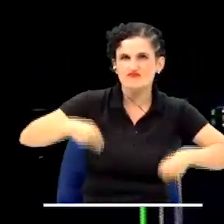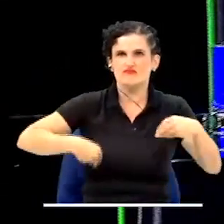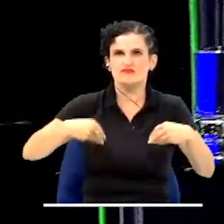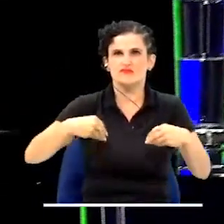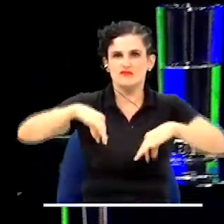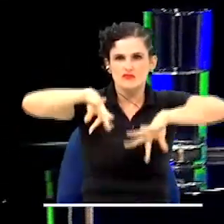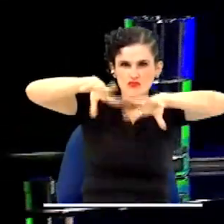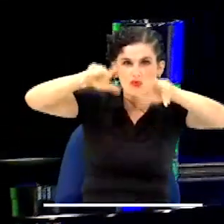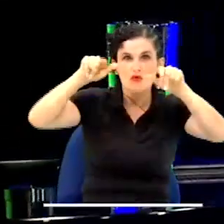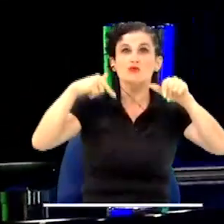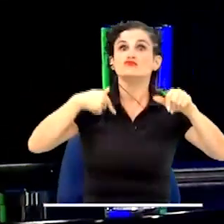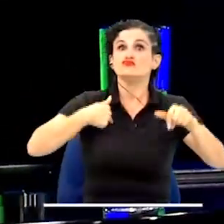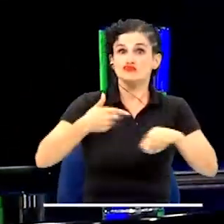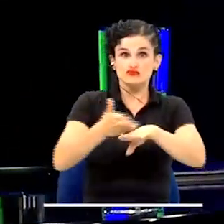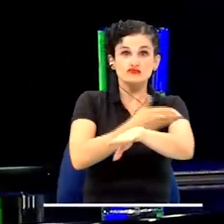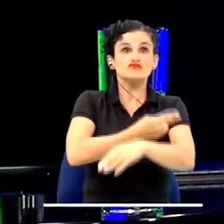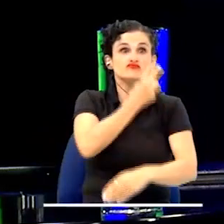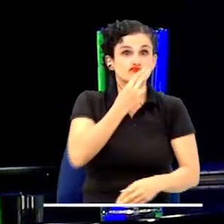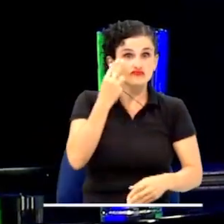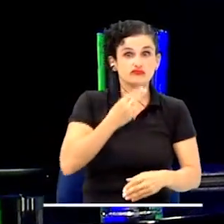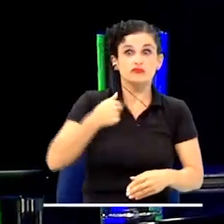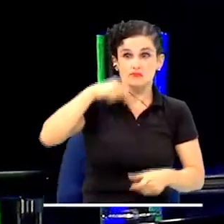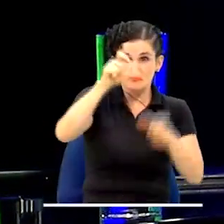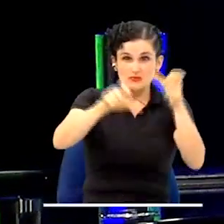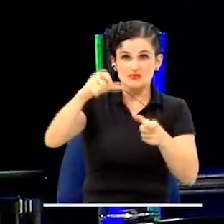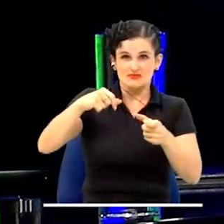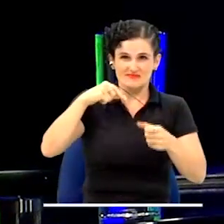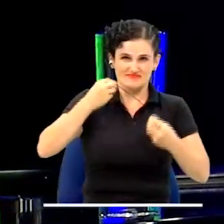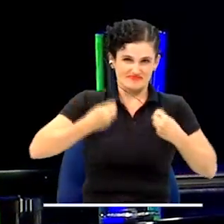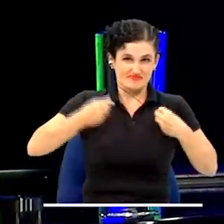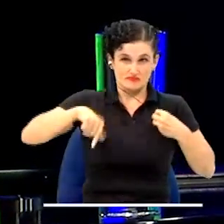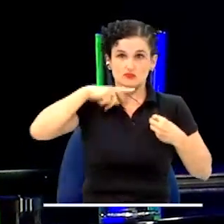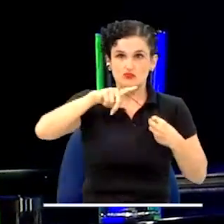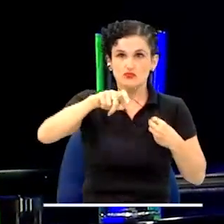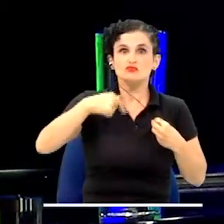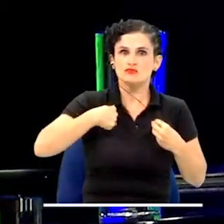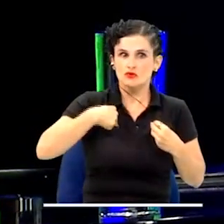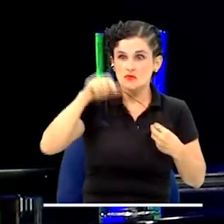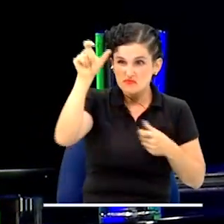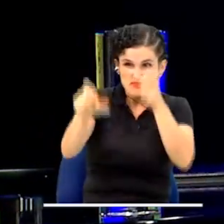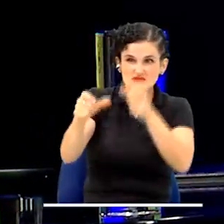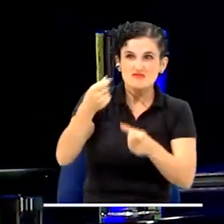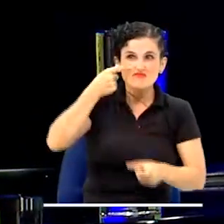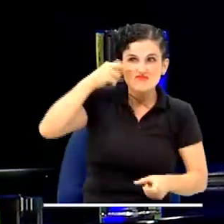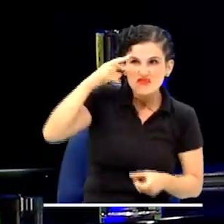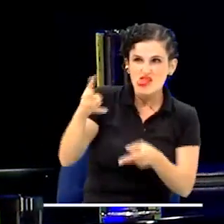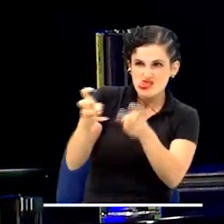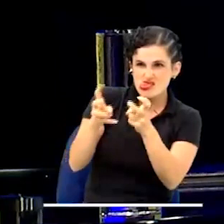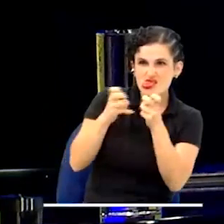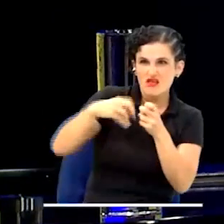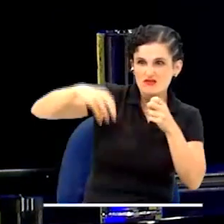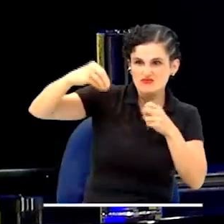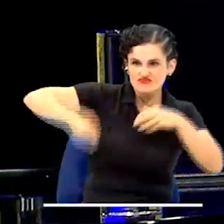de que efectivamente íbamos a jubilar a los corruptos y lo estamos logrando. Y esto no es del discurso, porque es que muchas veces se